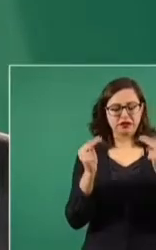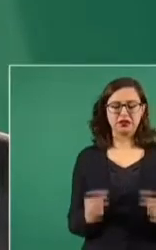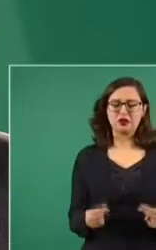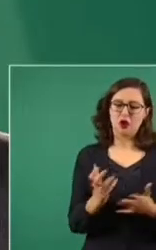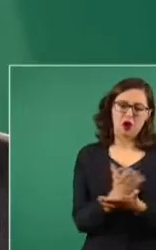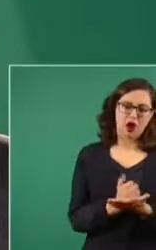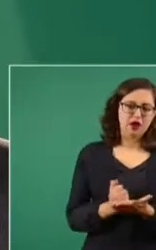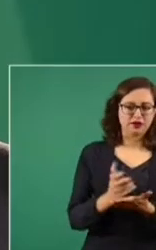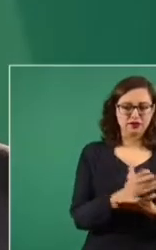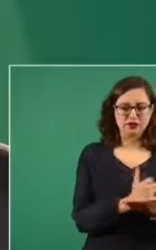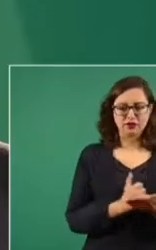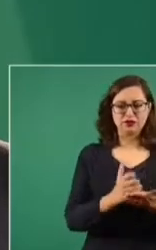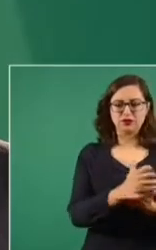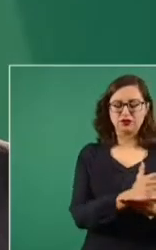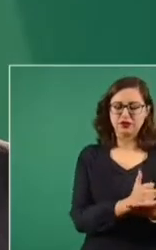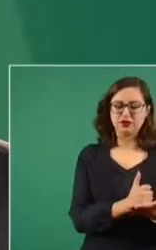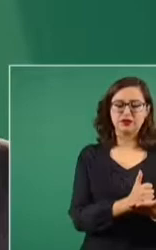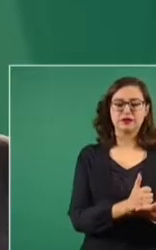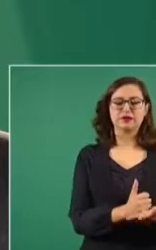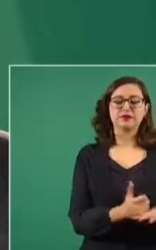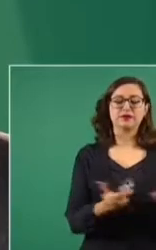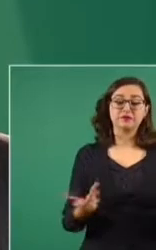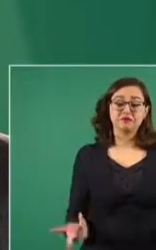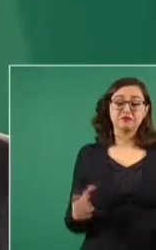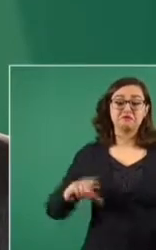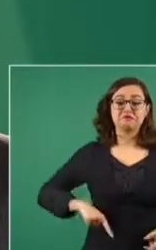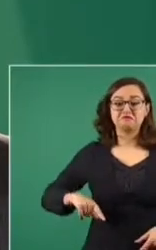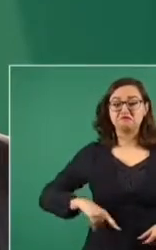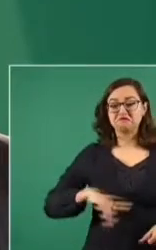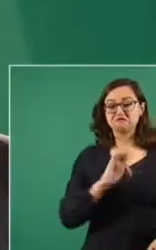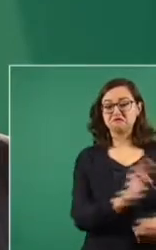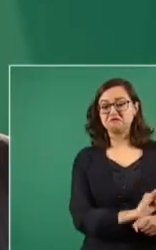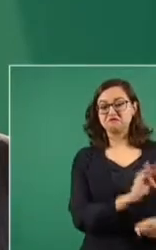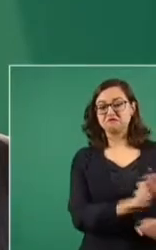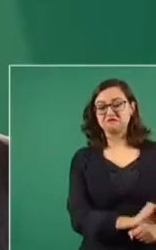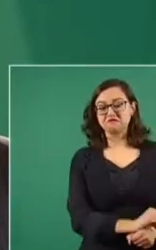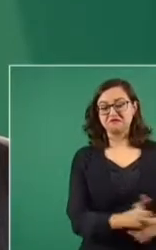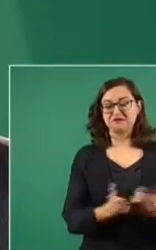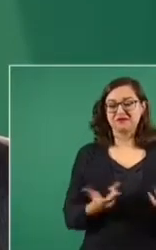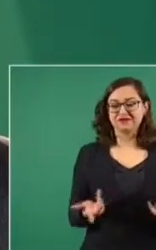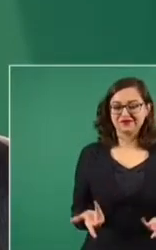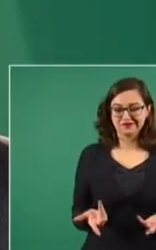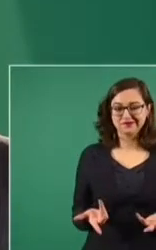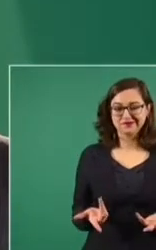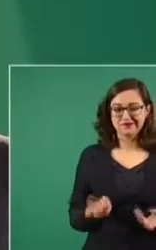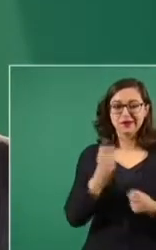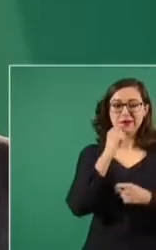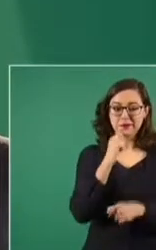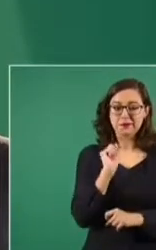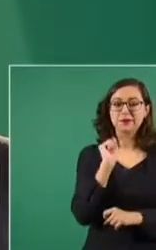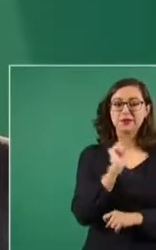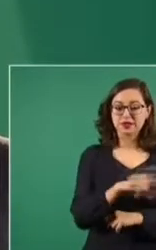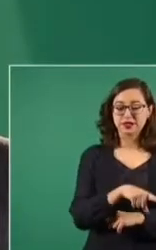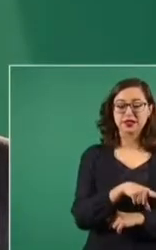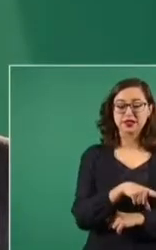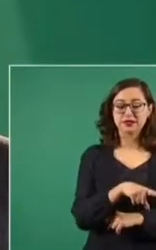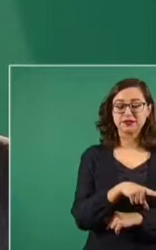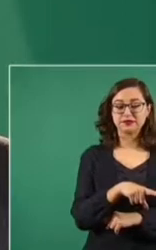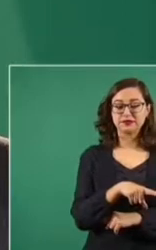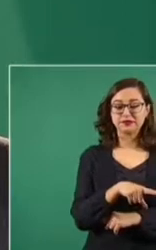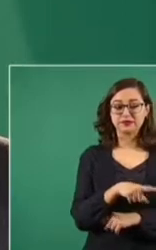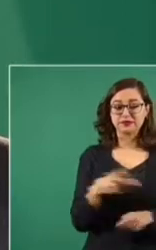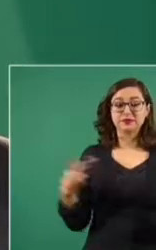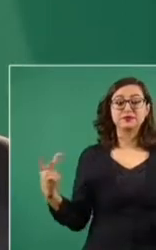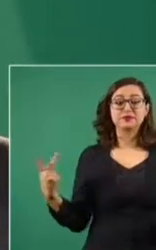al amparo del poder público y también a